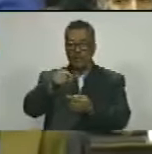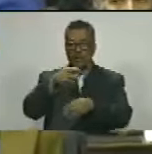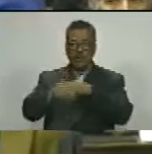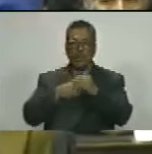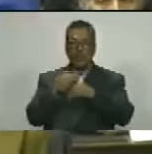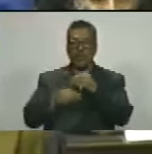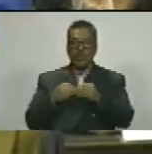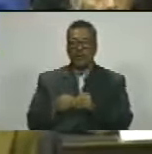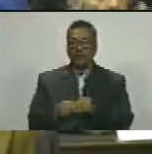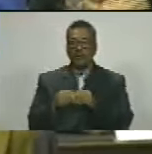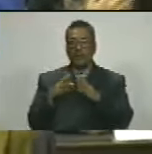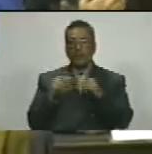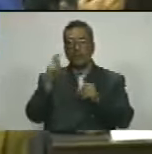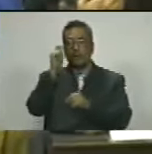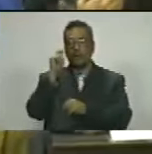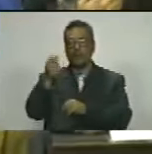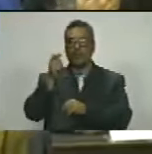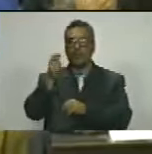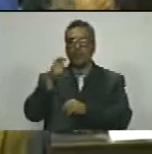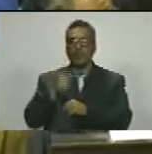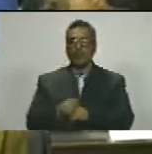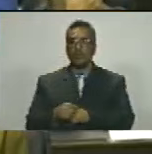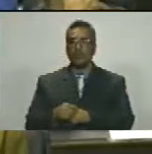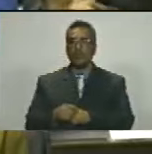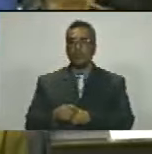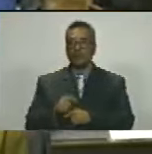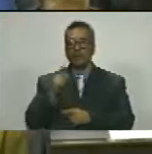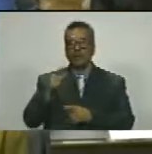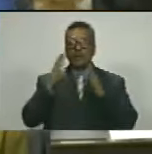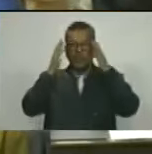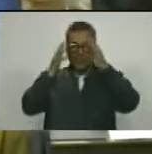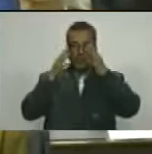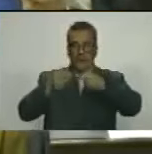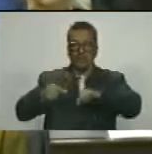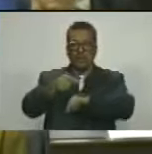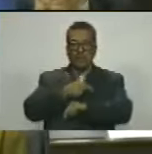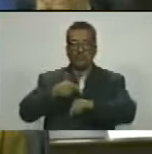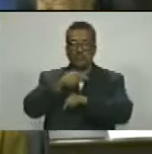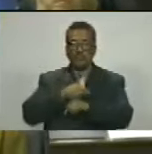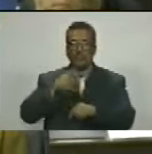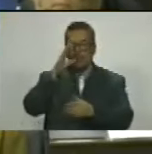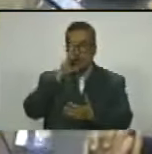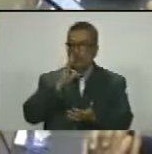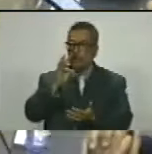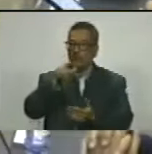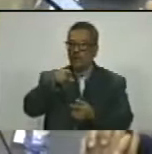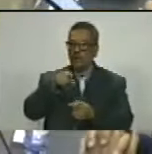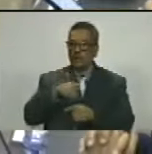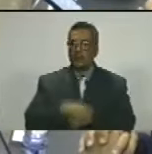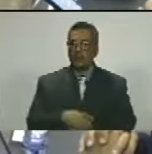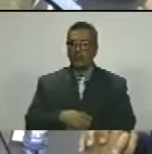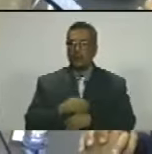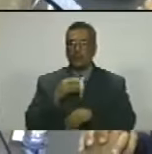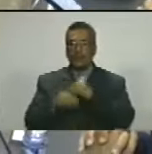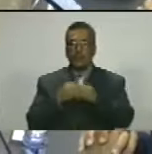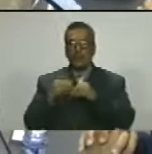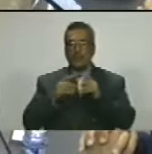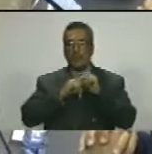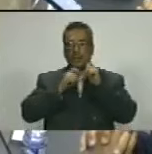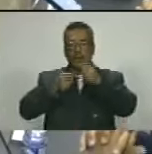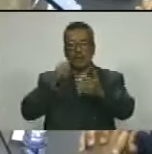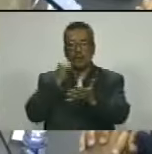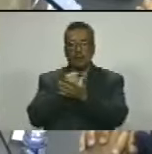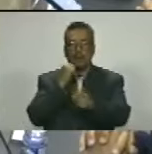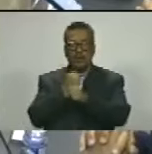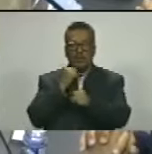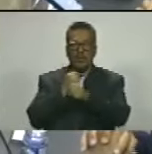cumplimiento de las tareas en el consejo de estado y fe de ello da el desempeño